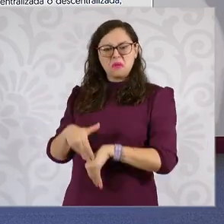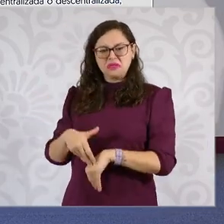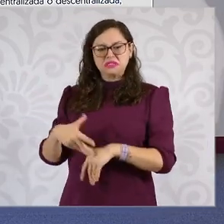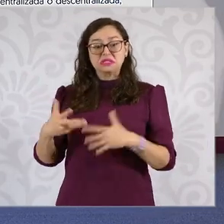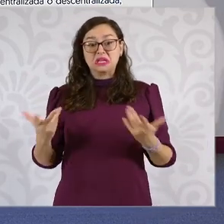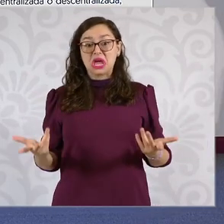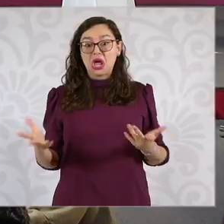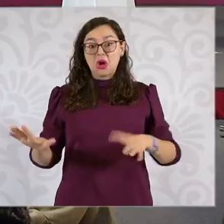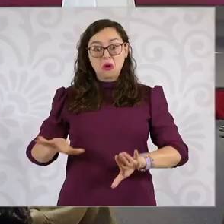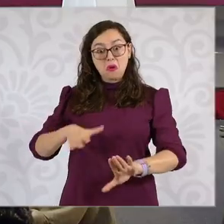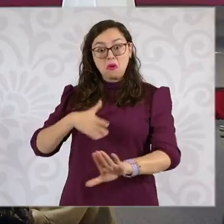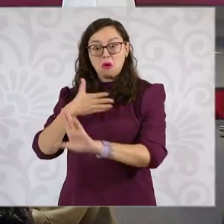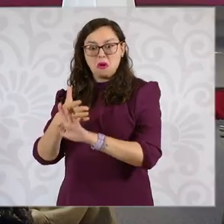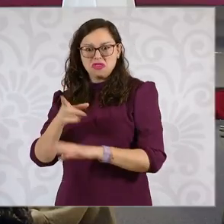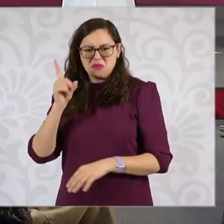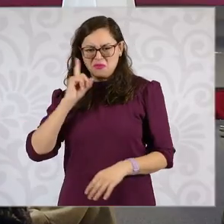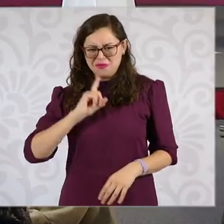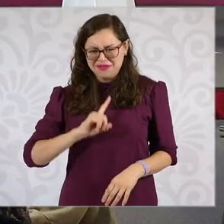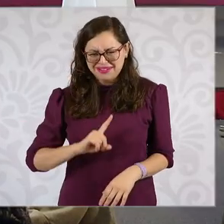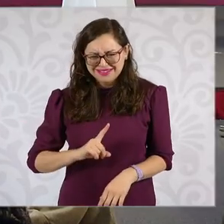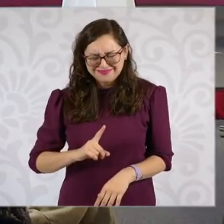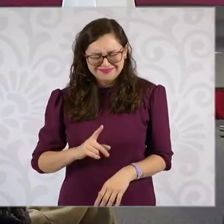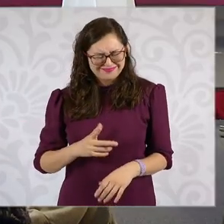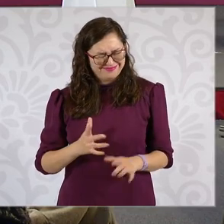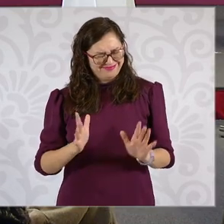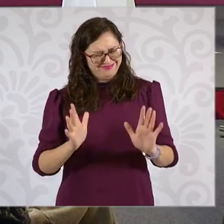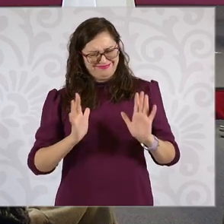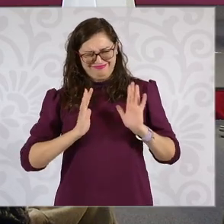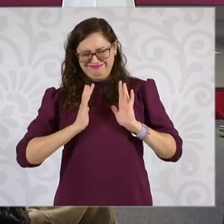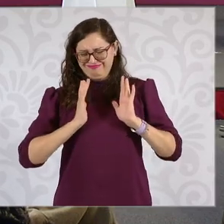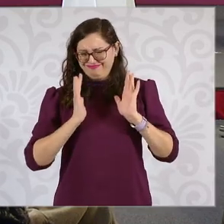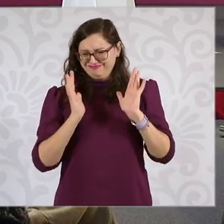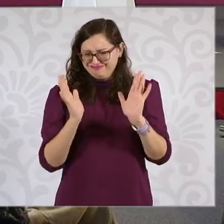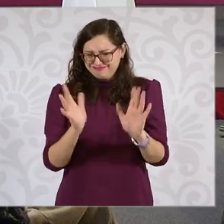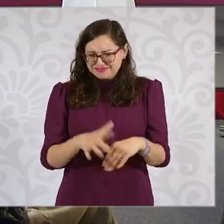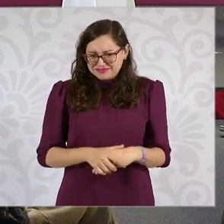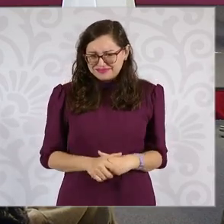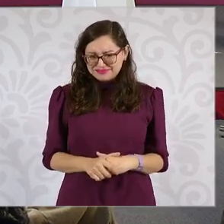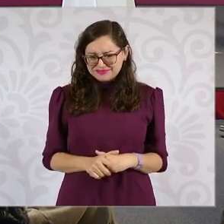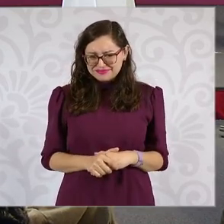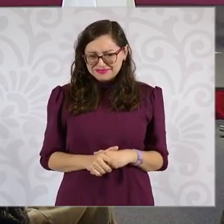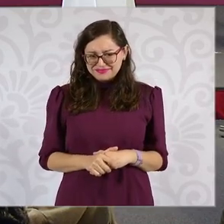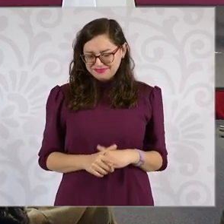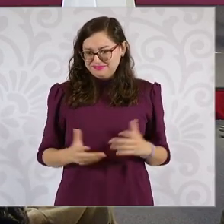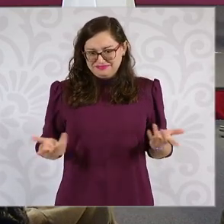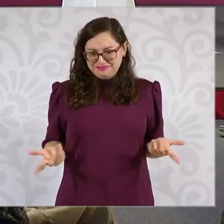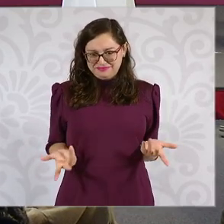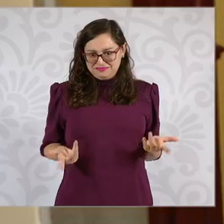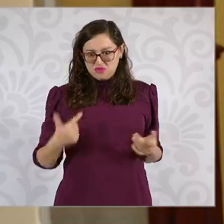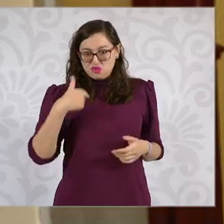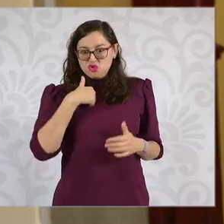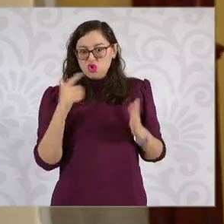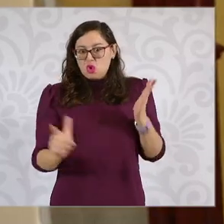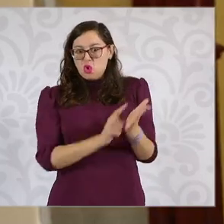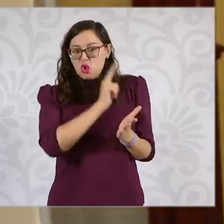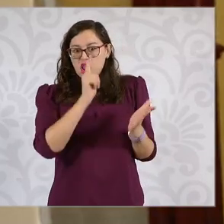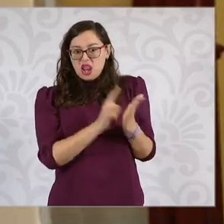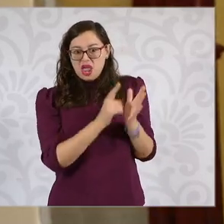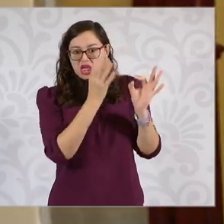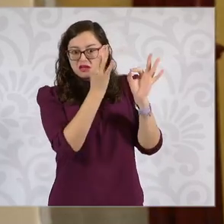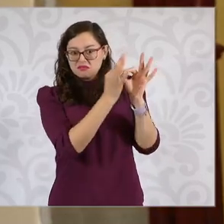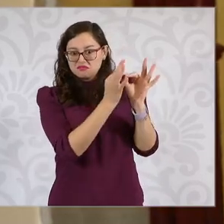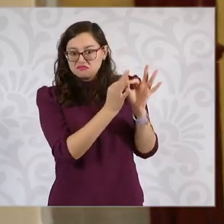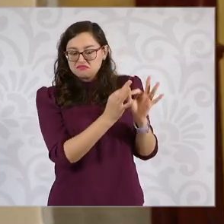política de género me acusaron. ¿Por qué? Porque fíjense lo claro que es. Entonces, ¿qué decimos? Pues vamos a